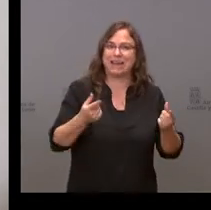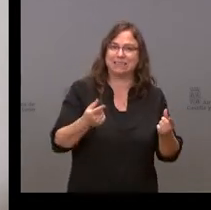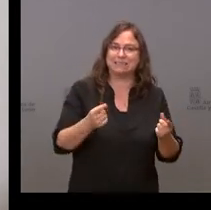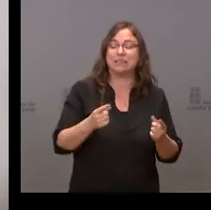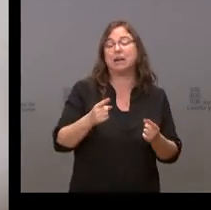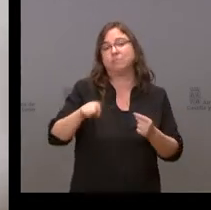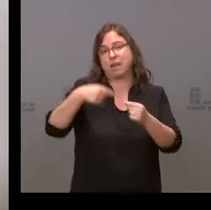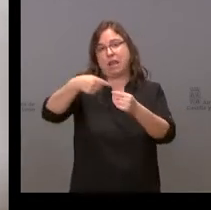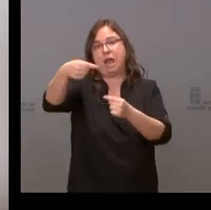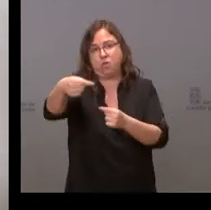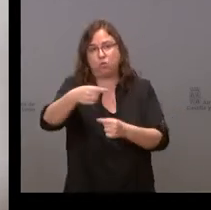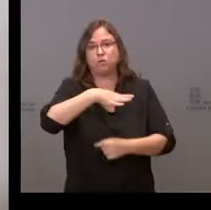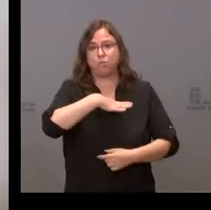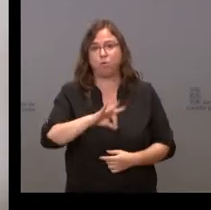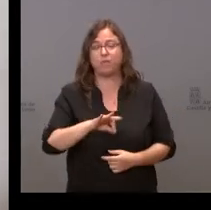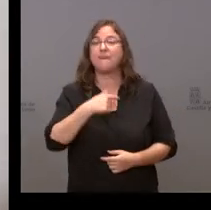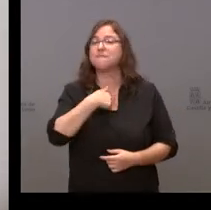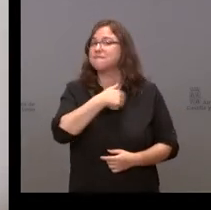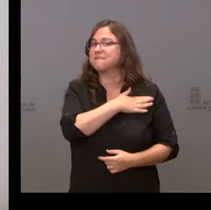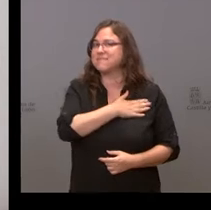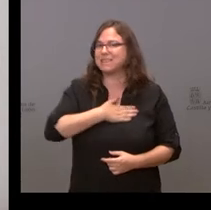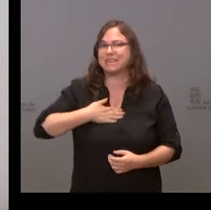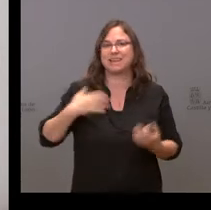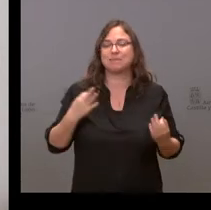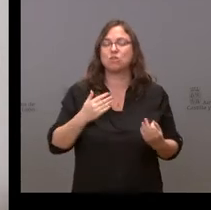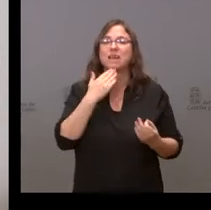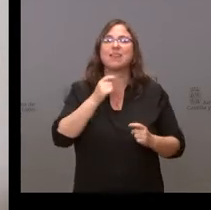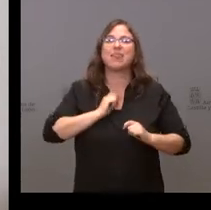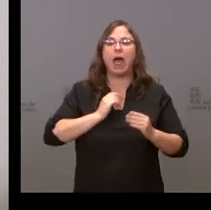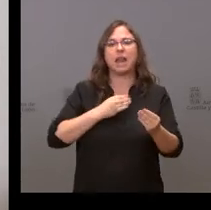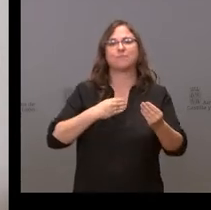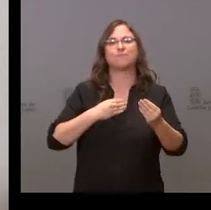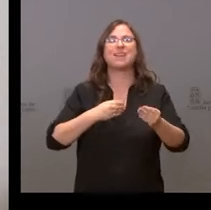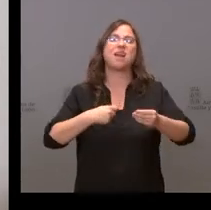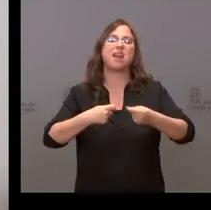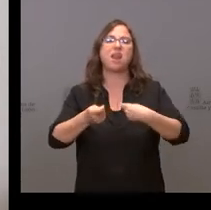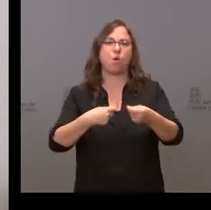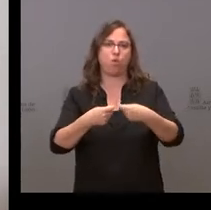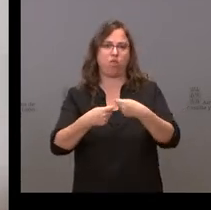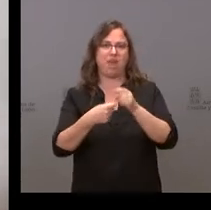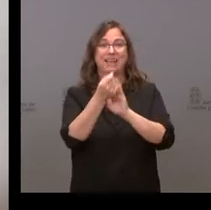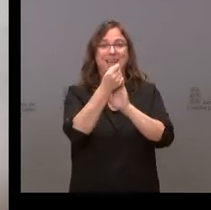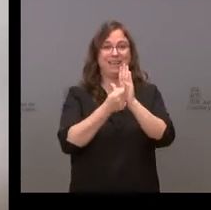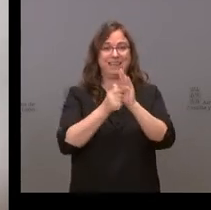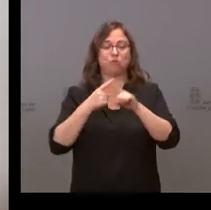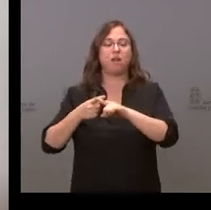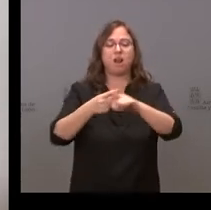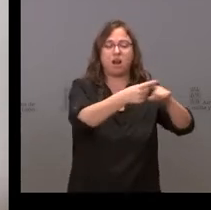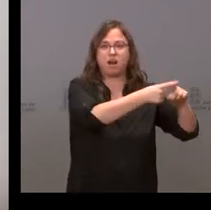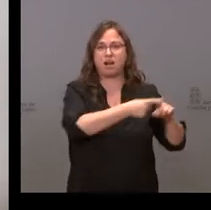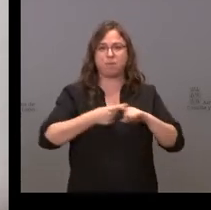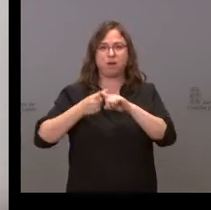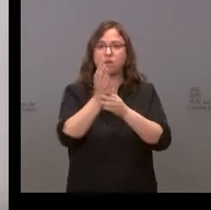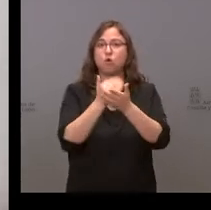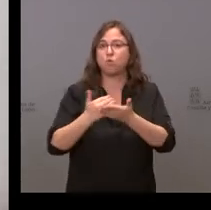sucesivos, lo que pedimos es que se puedan negociar los criterios de reparto entre todas las comunidades